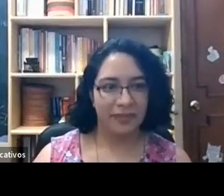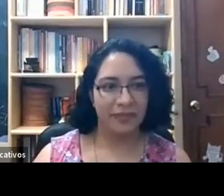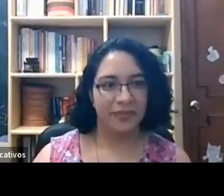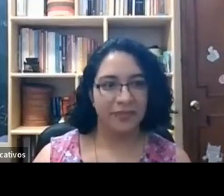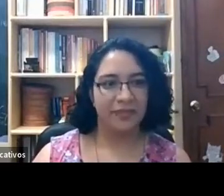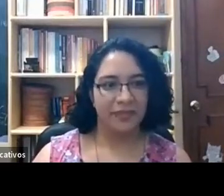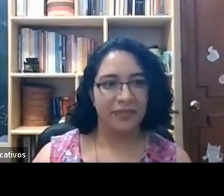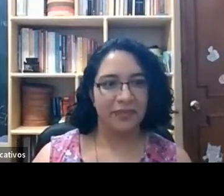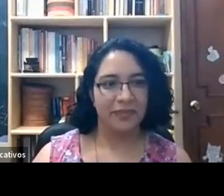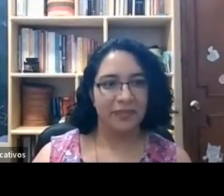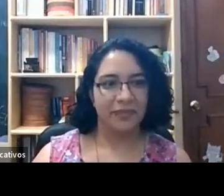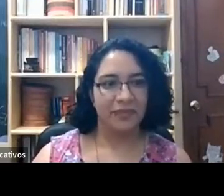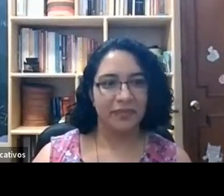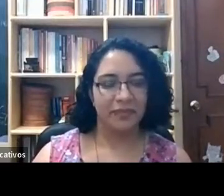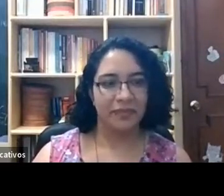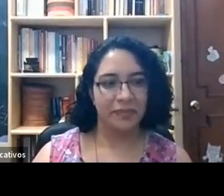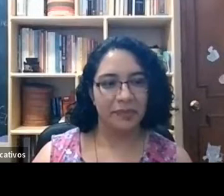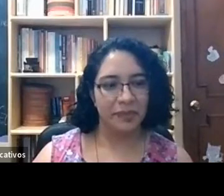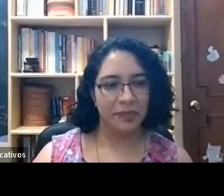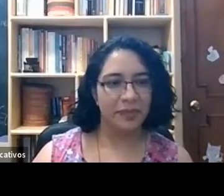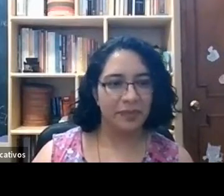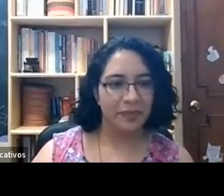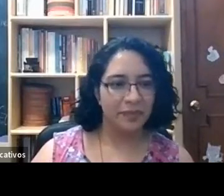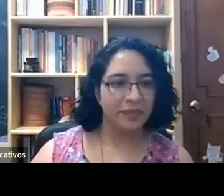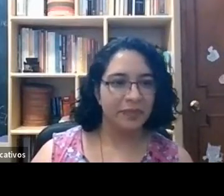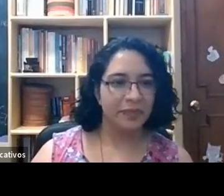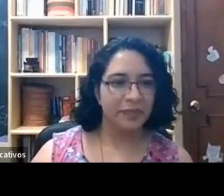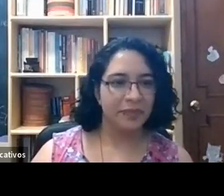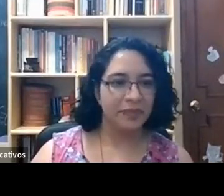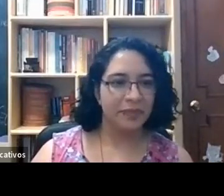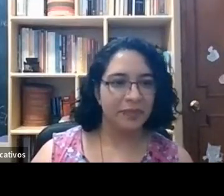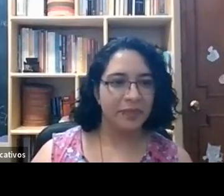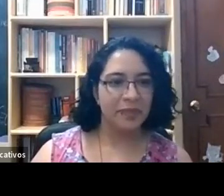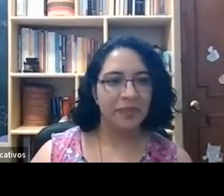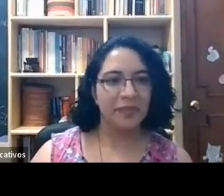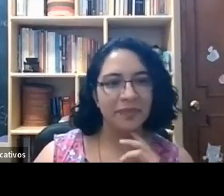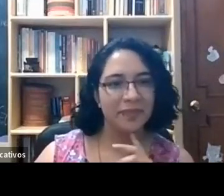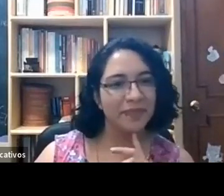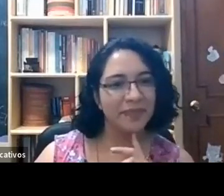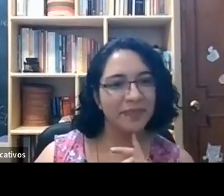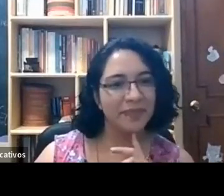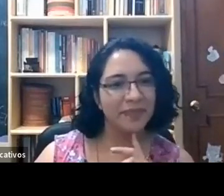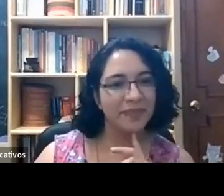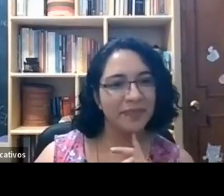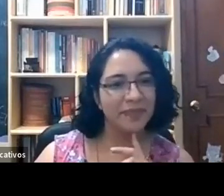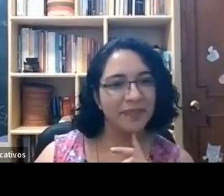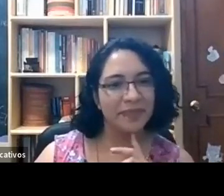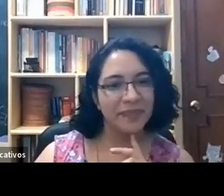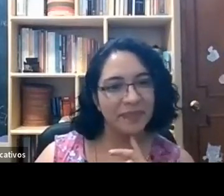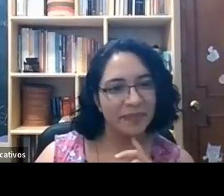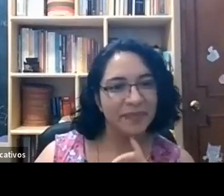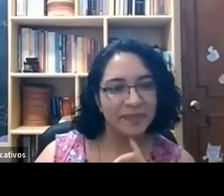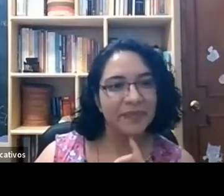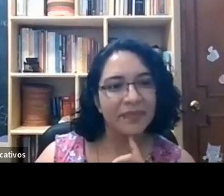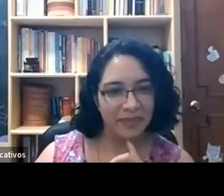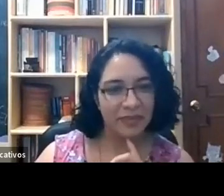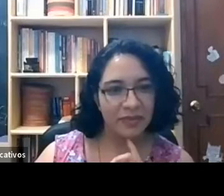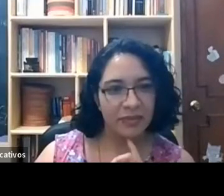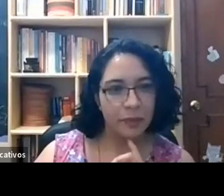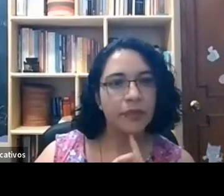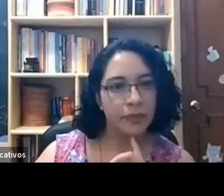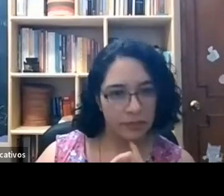y lo, y literal, bueno, pues, obviamente los enfermos bailando con sus, ya sabes, con sus, estos, este, tripiés y los sueros y